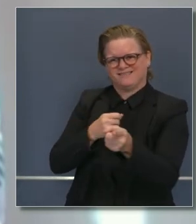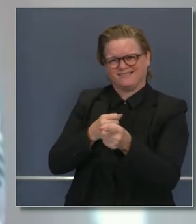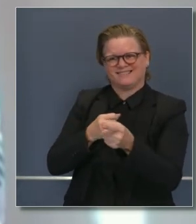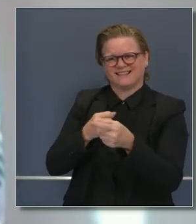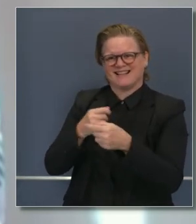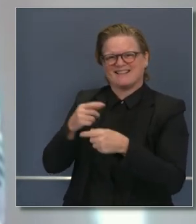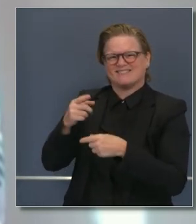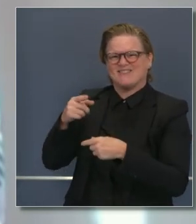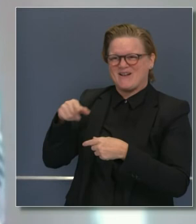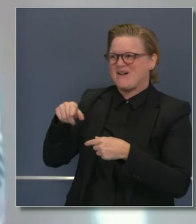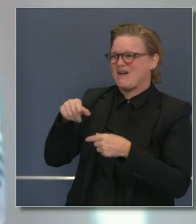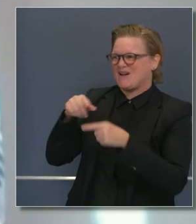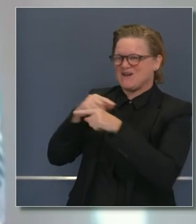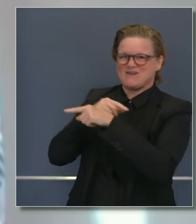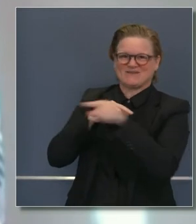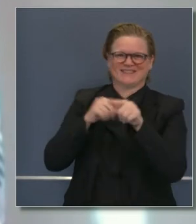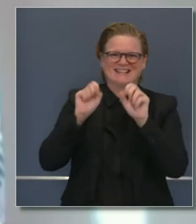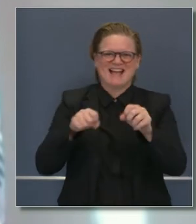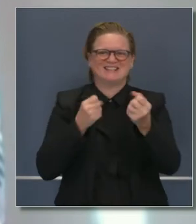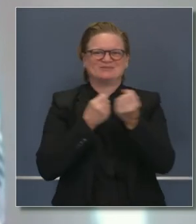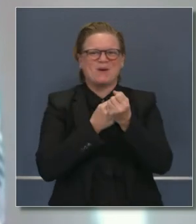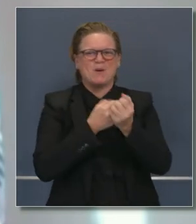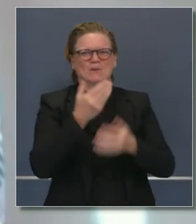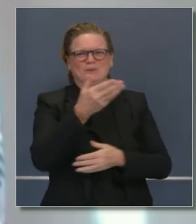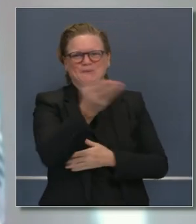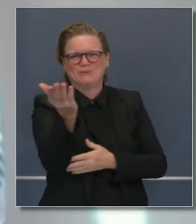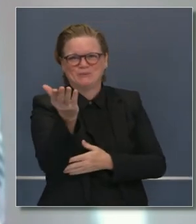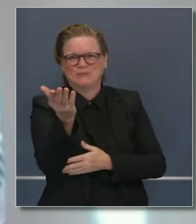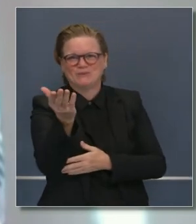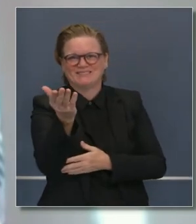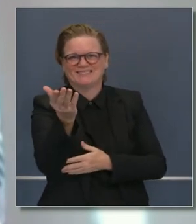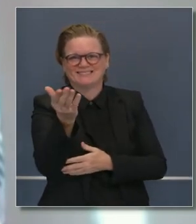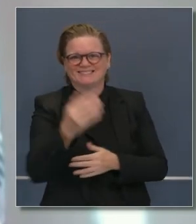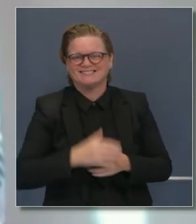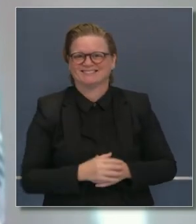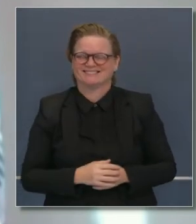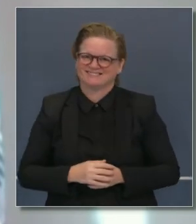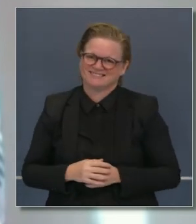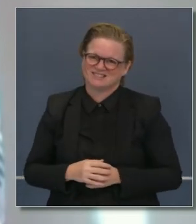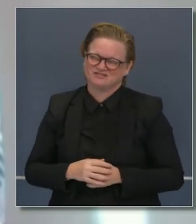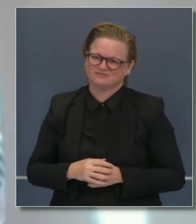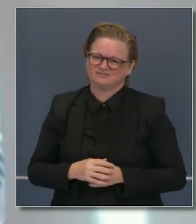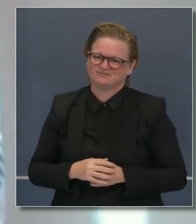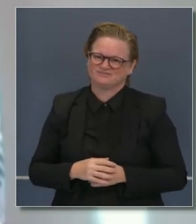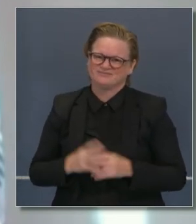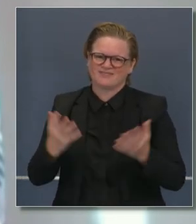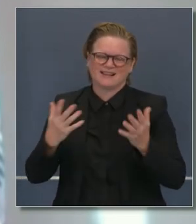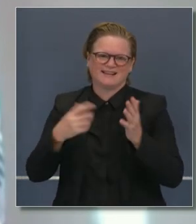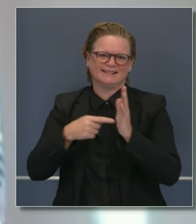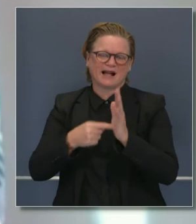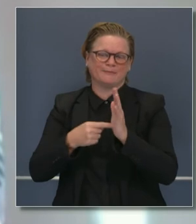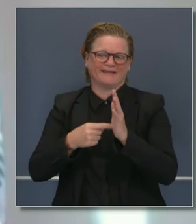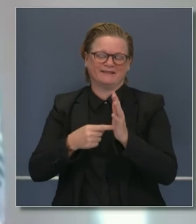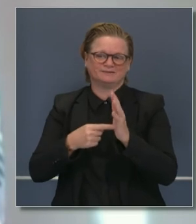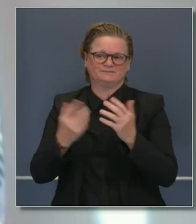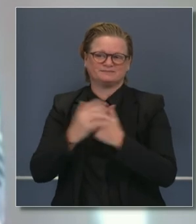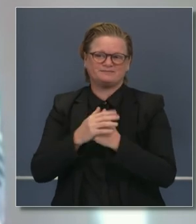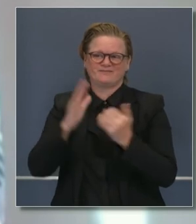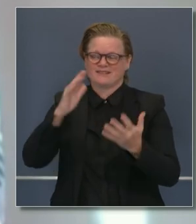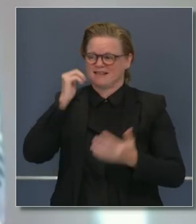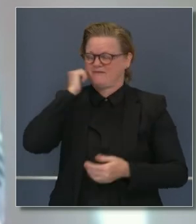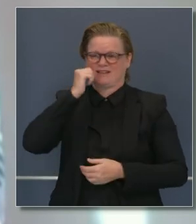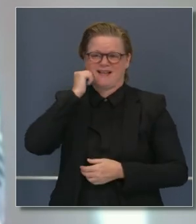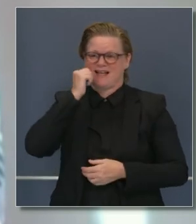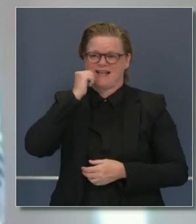necesitan seguir haciendo sus trabajos. Especialmente particular a esas dudas de los índices de